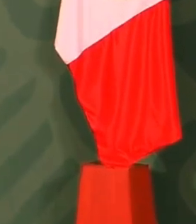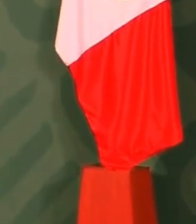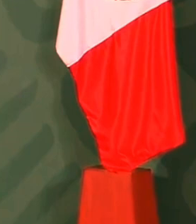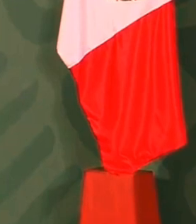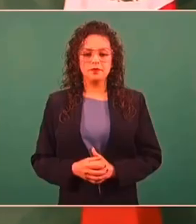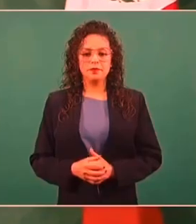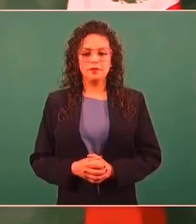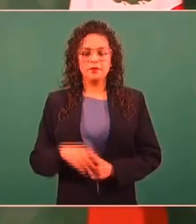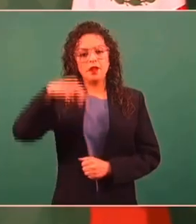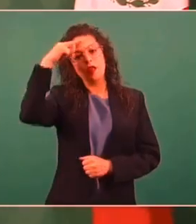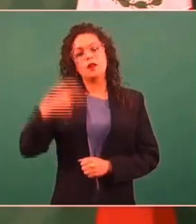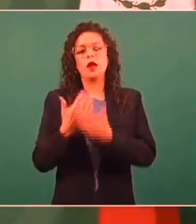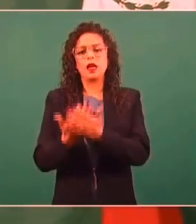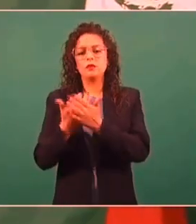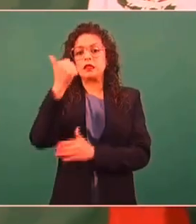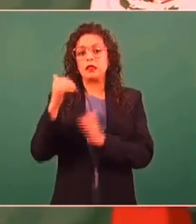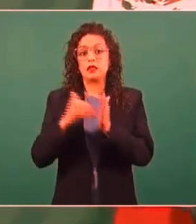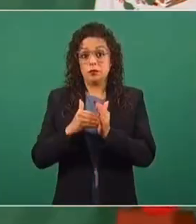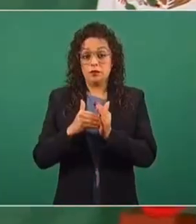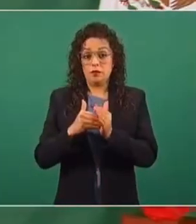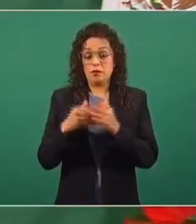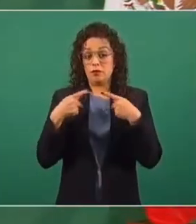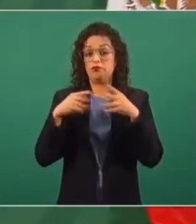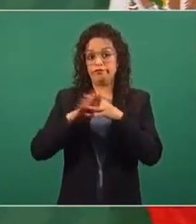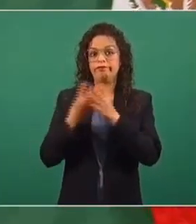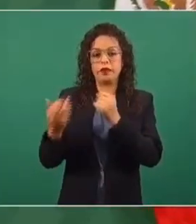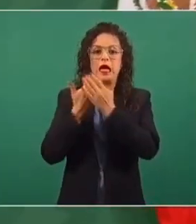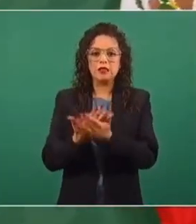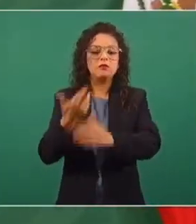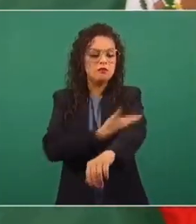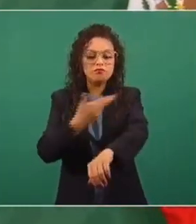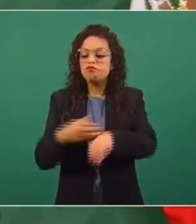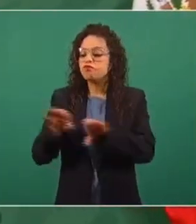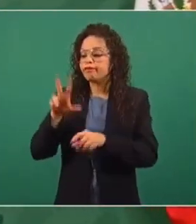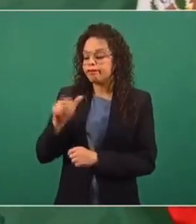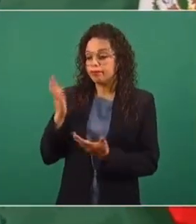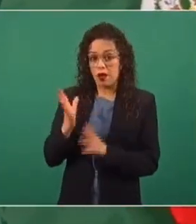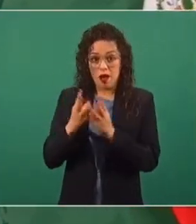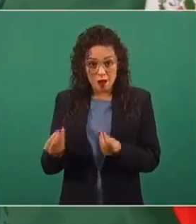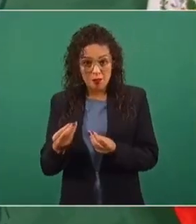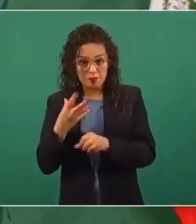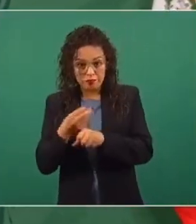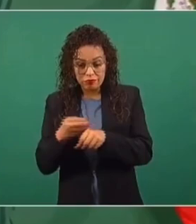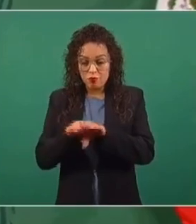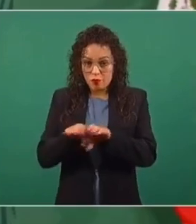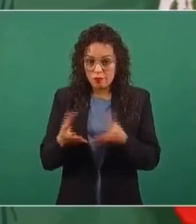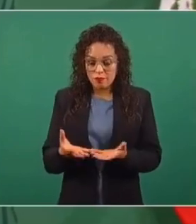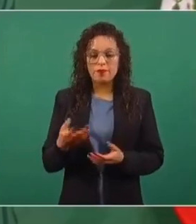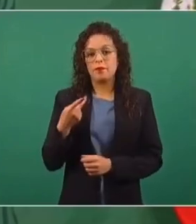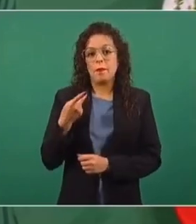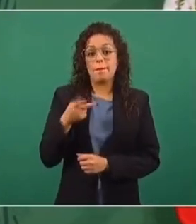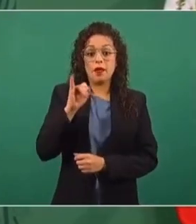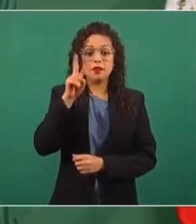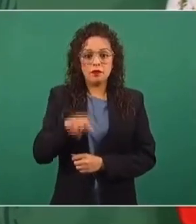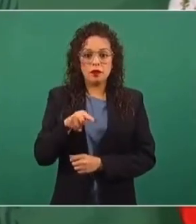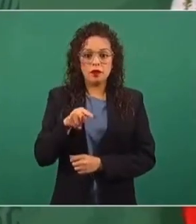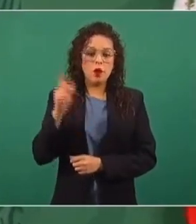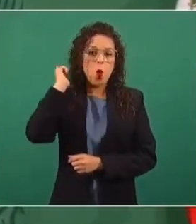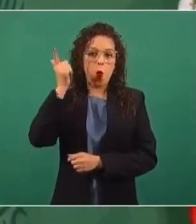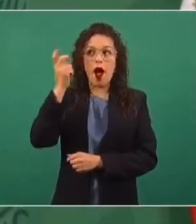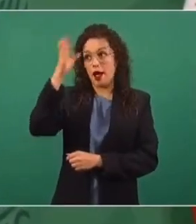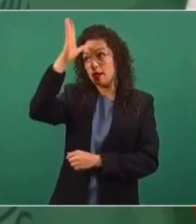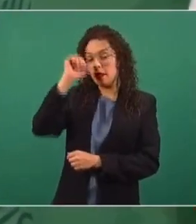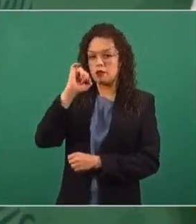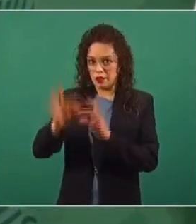que los resuelvan sobre sus asuntos. Sí sería conveniente que se cumpla con este